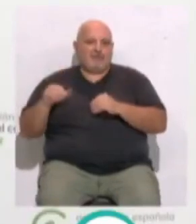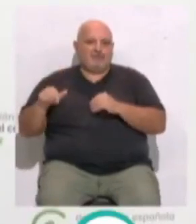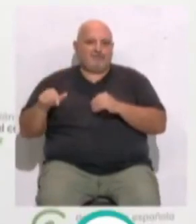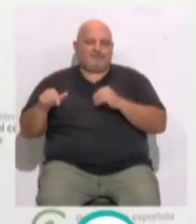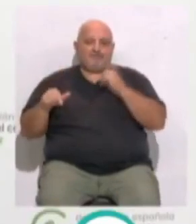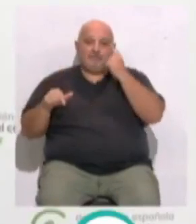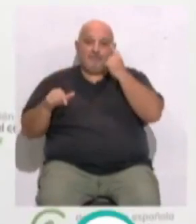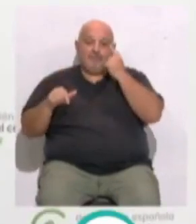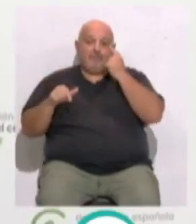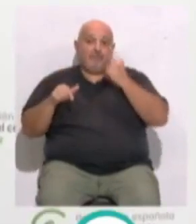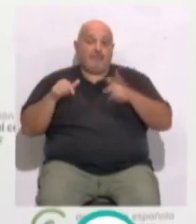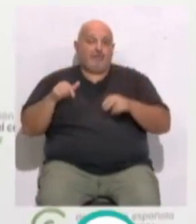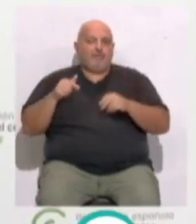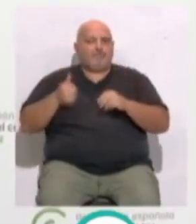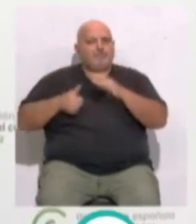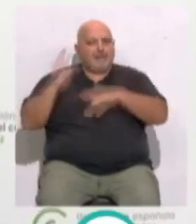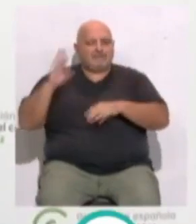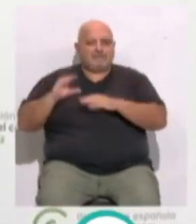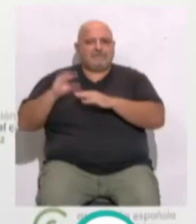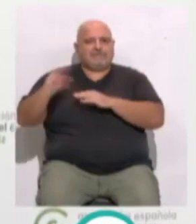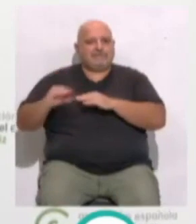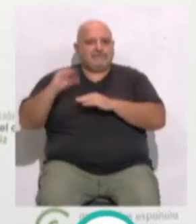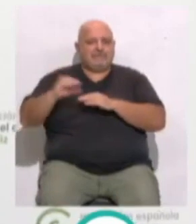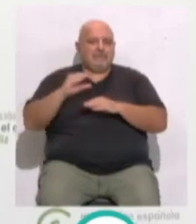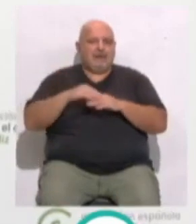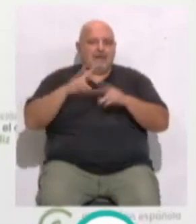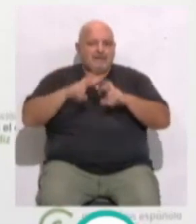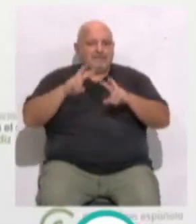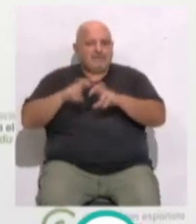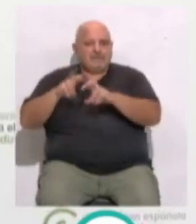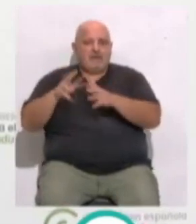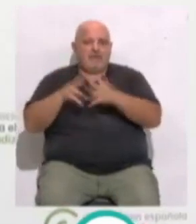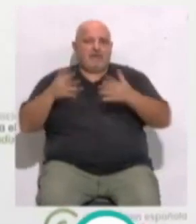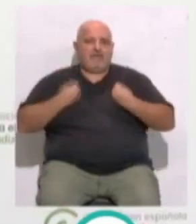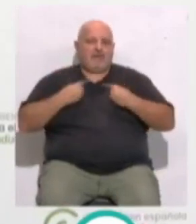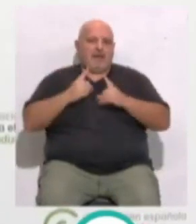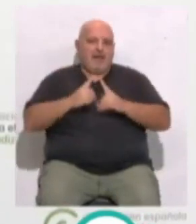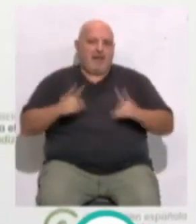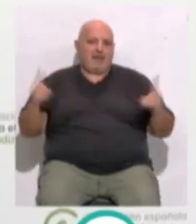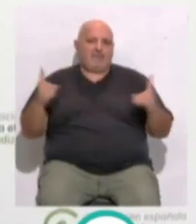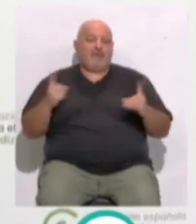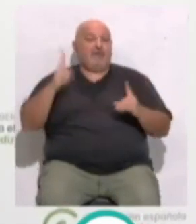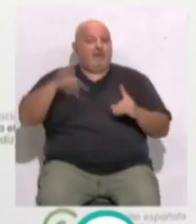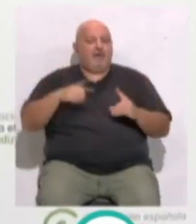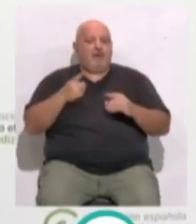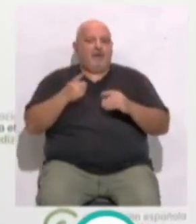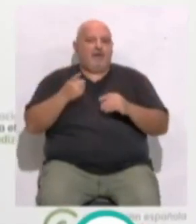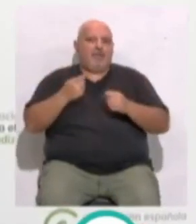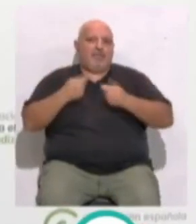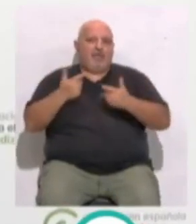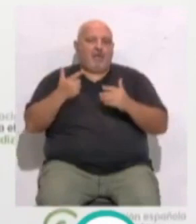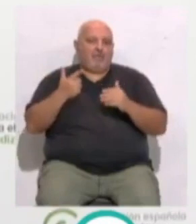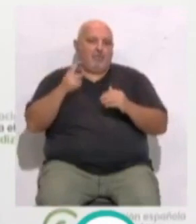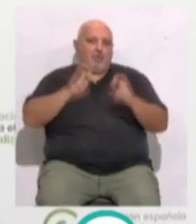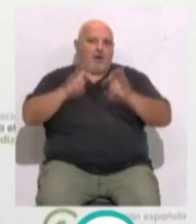Tenemos que invertir mucho más en estos tipos de cánceres para poder aumentar la supervivencia. Y a la vez también esto redunda en la